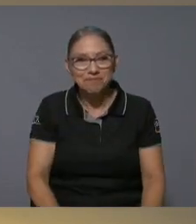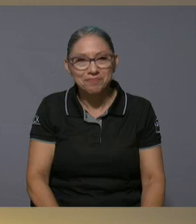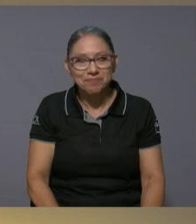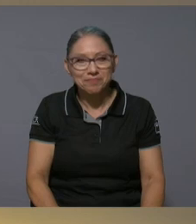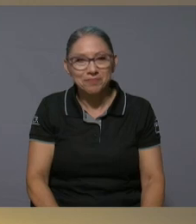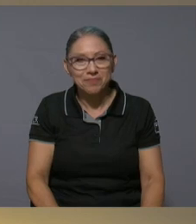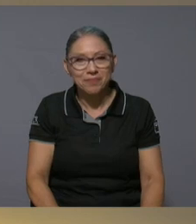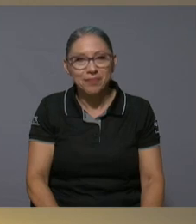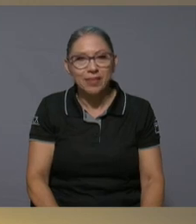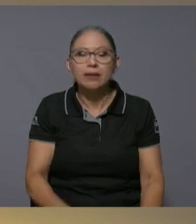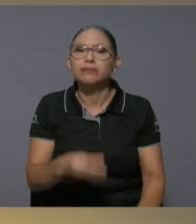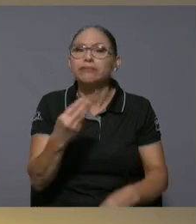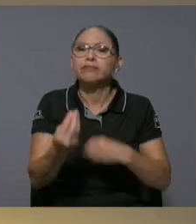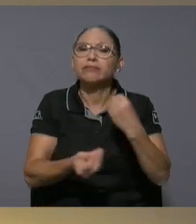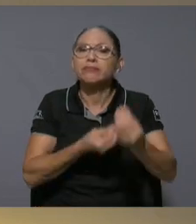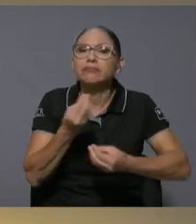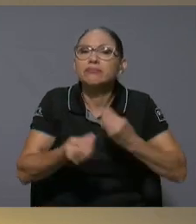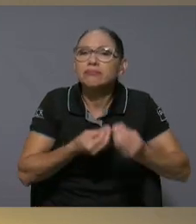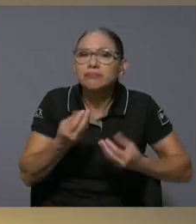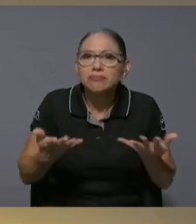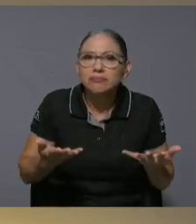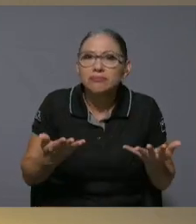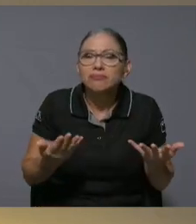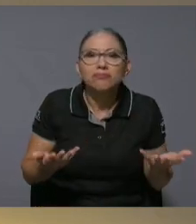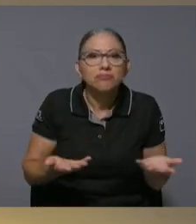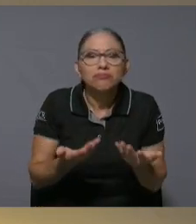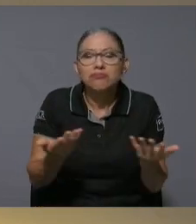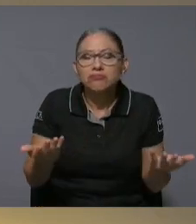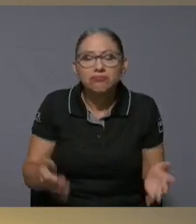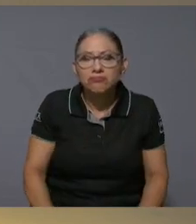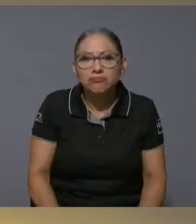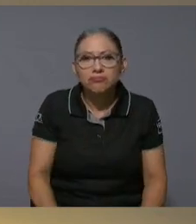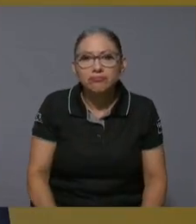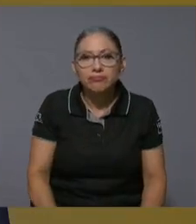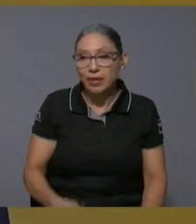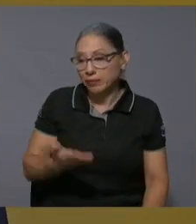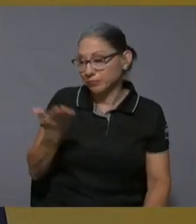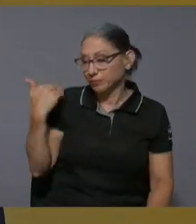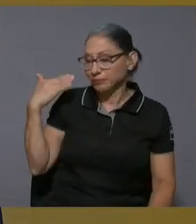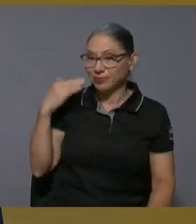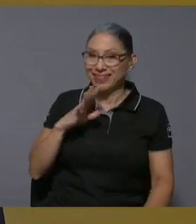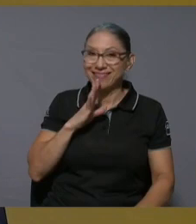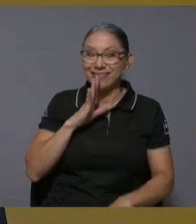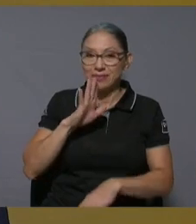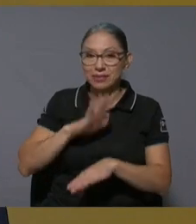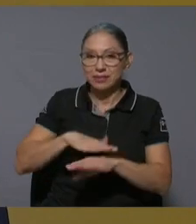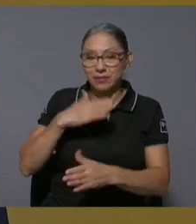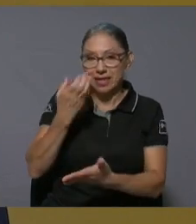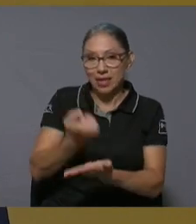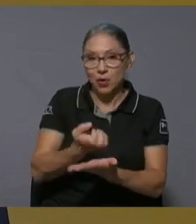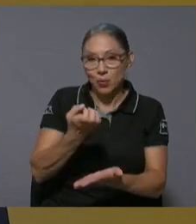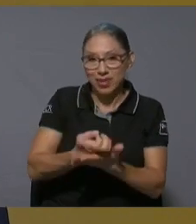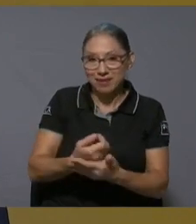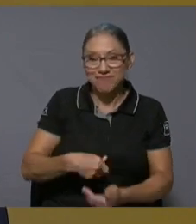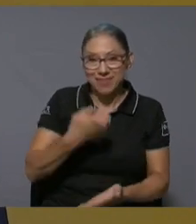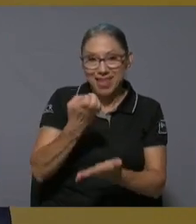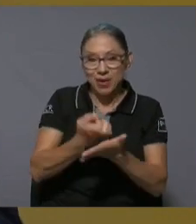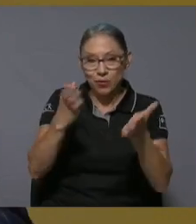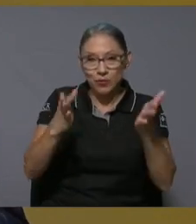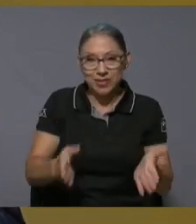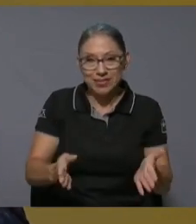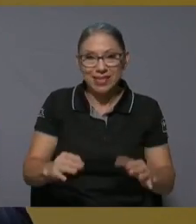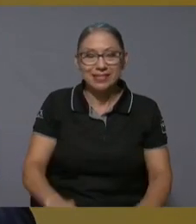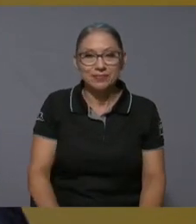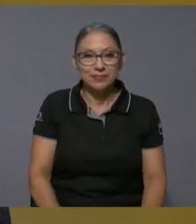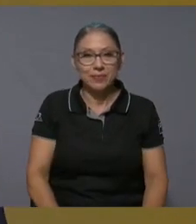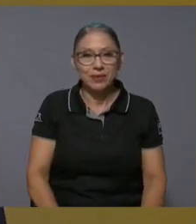qué hay que hacer porque estamos en el último segmento bueno ahora que hablamos de economía economistas nosotros tenemos yo